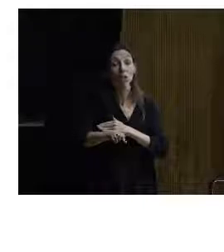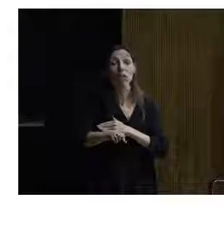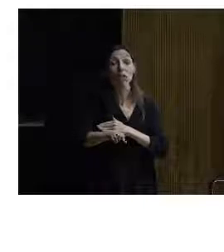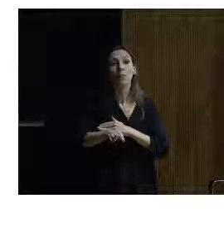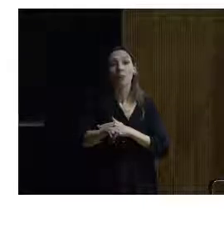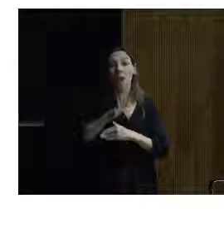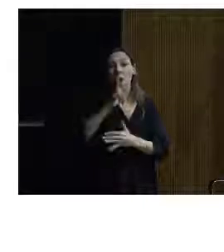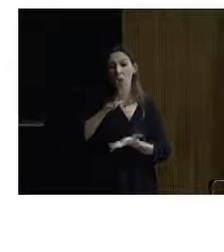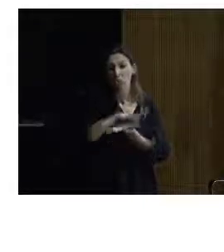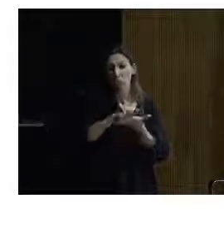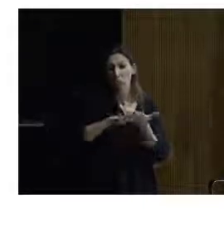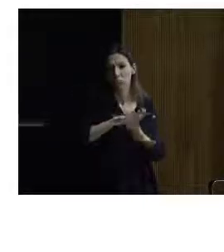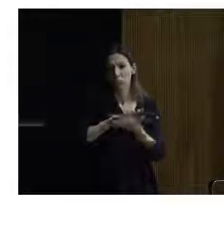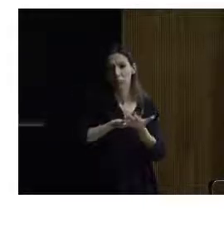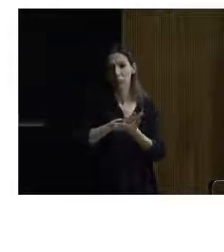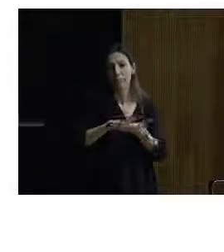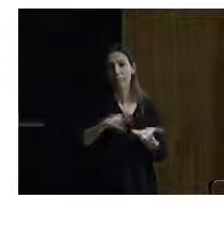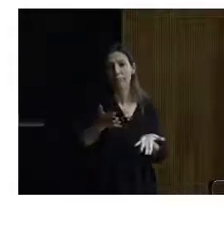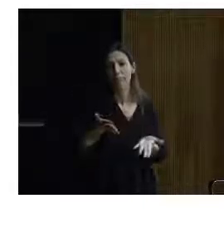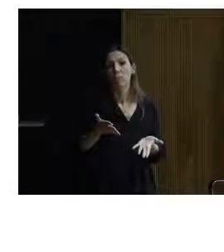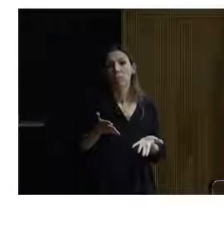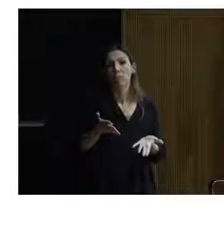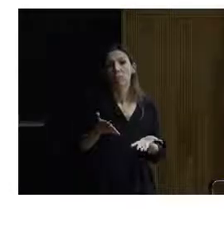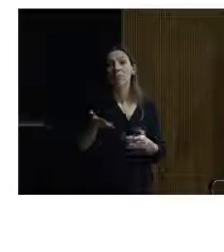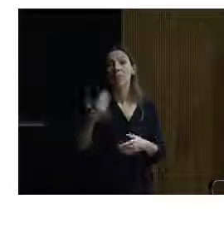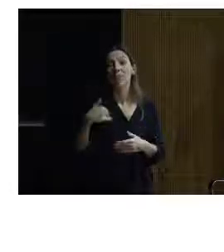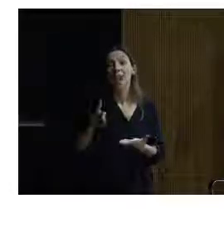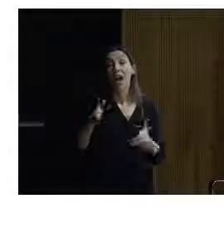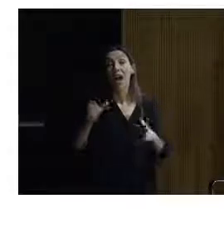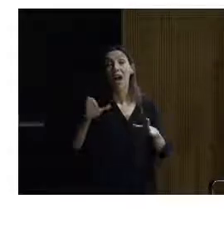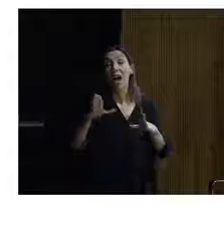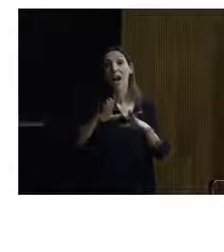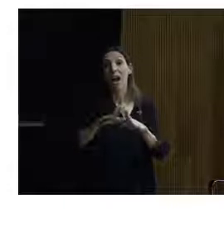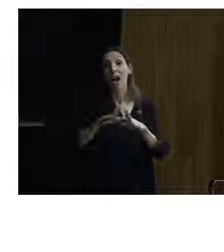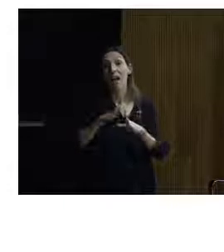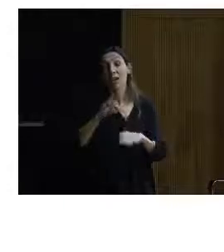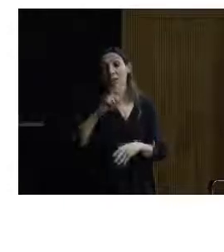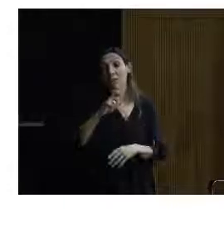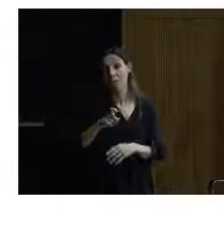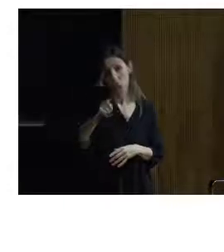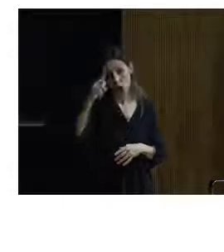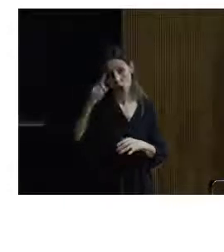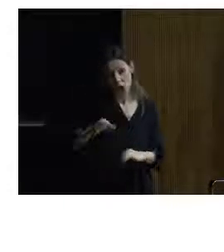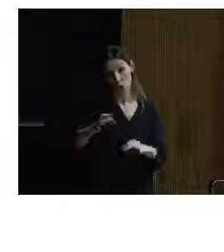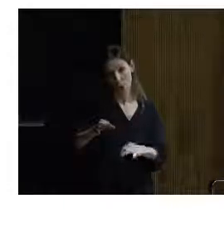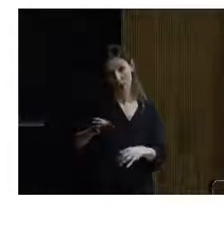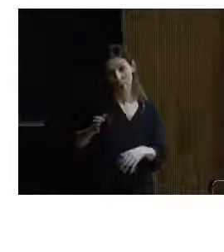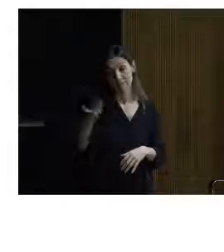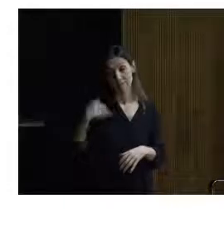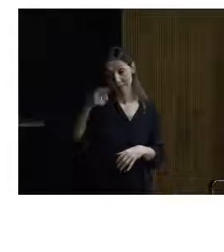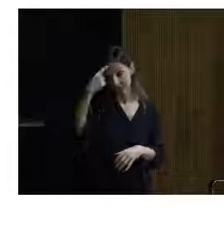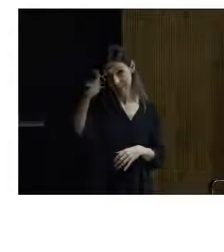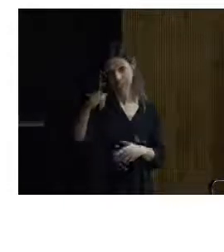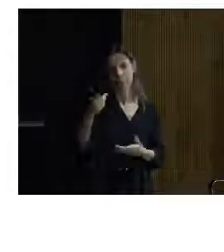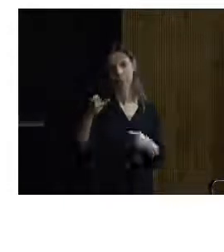que después adecuarse de una manera. Cosa que le dijimos a la parroquia, que lógicamente, como todos ustedes ya habrán supuesto, no ha hecho